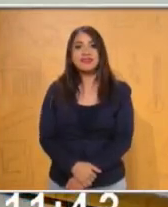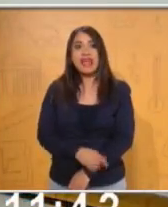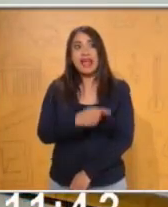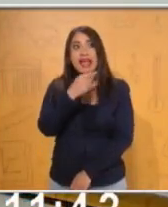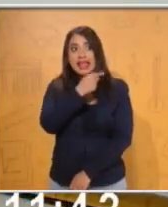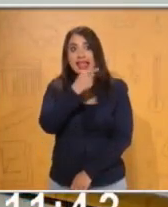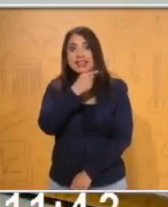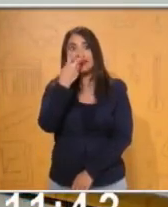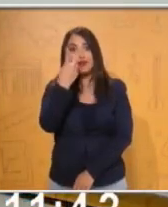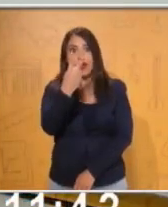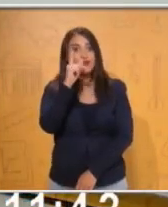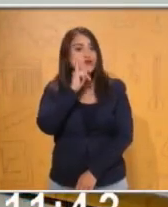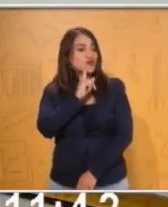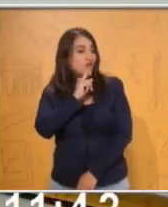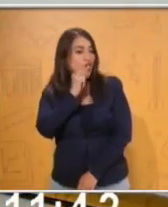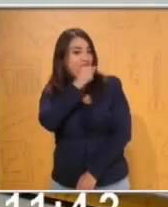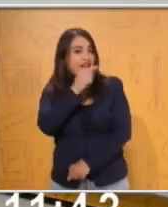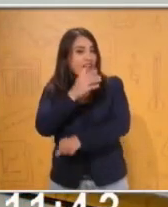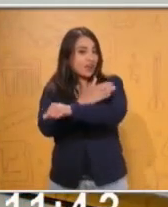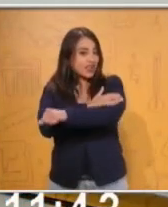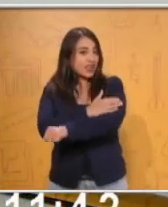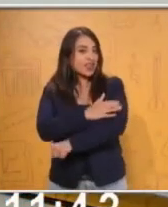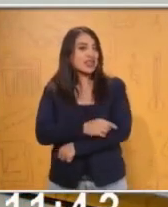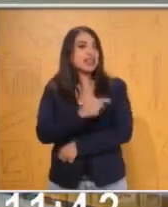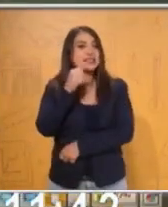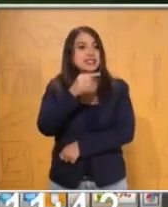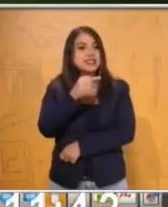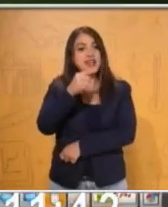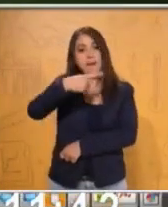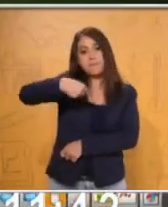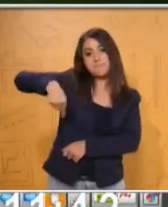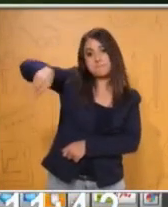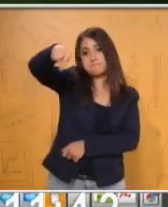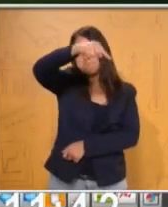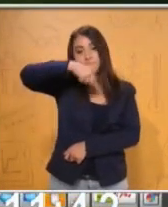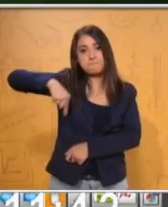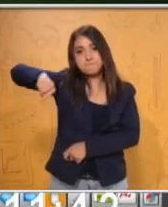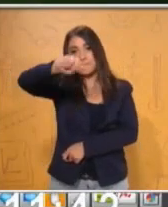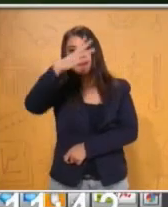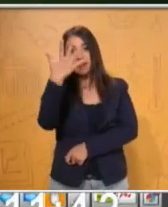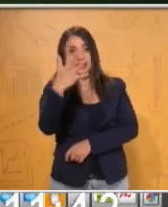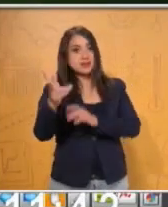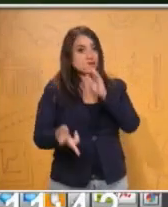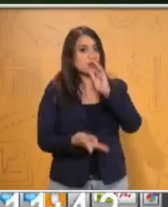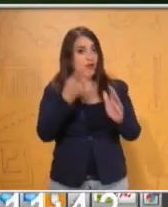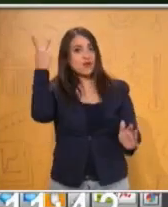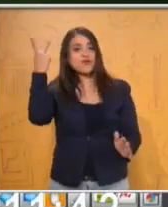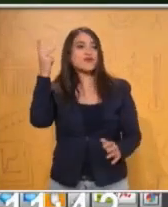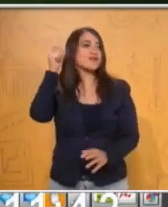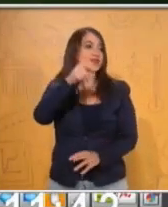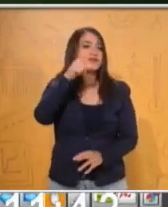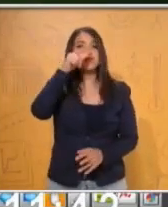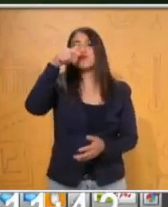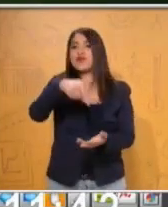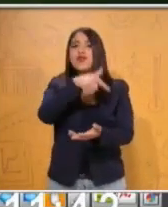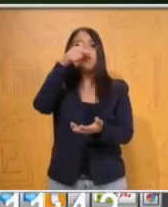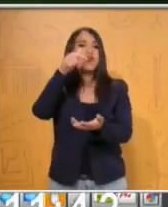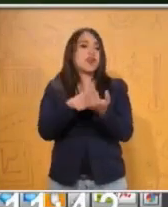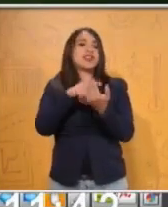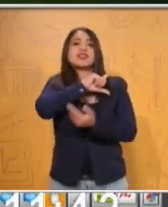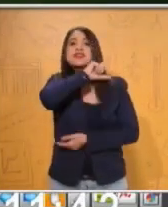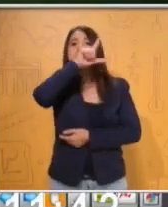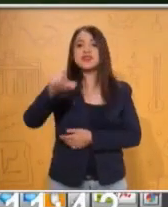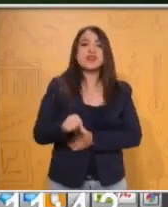el reto será girar cinco veces en el mismo espacio y después